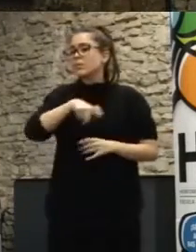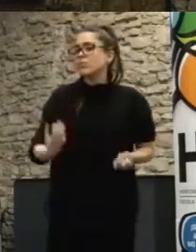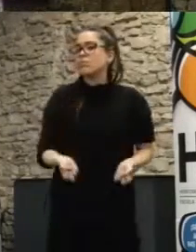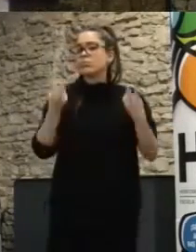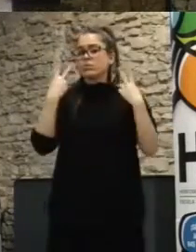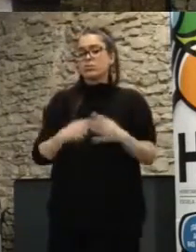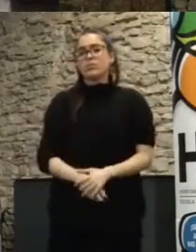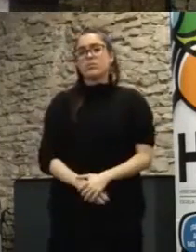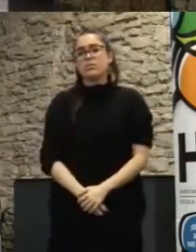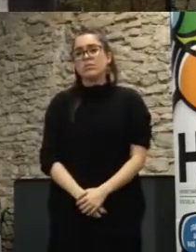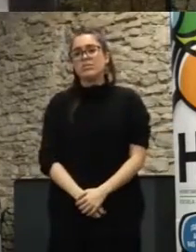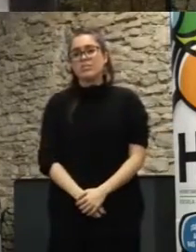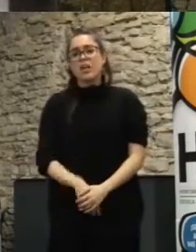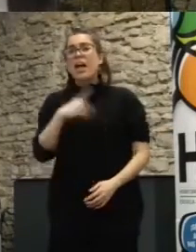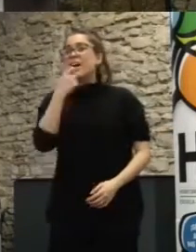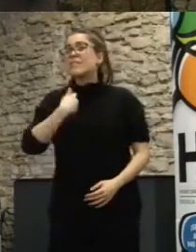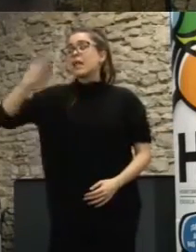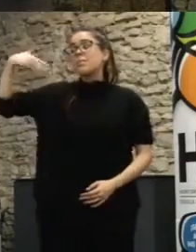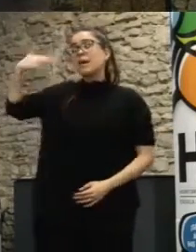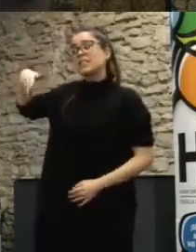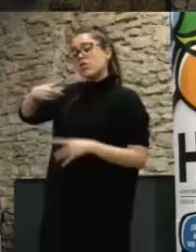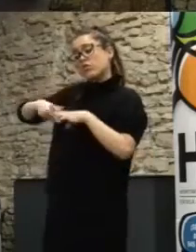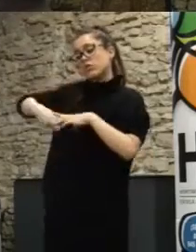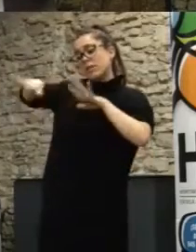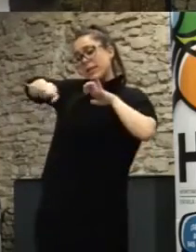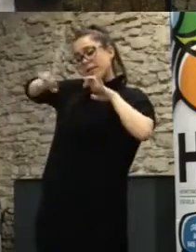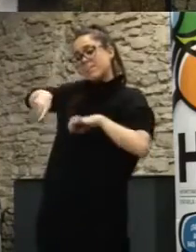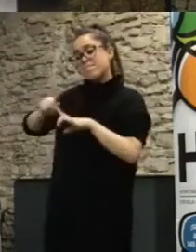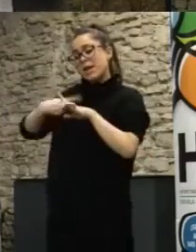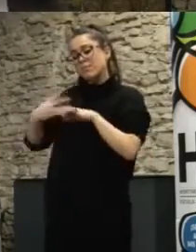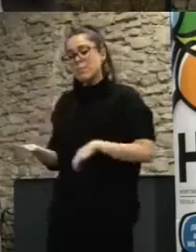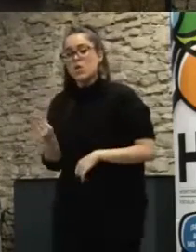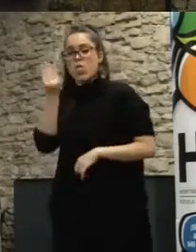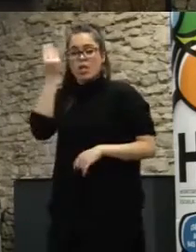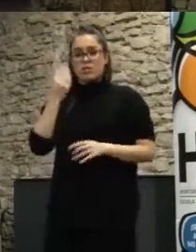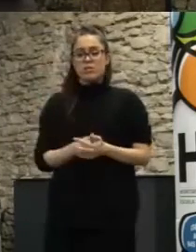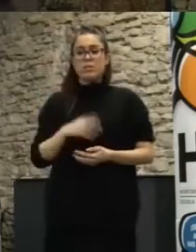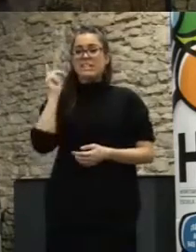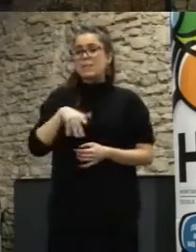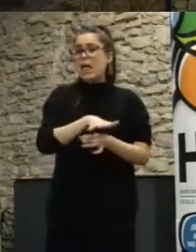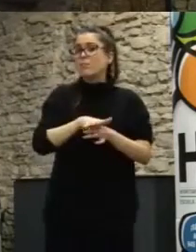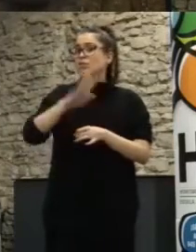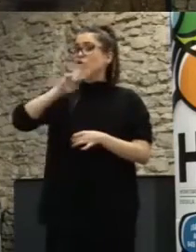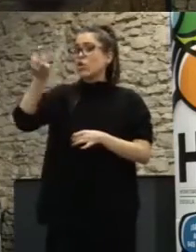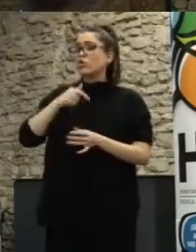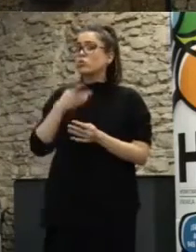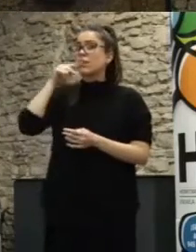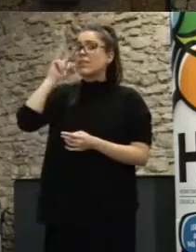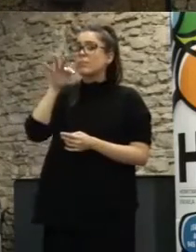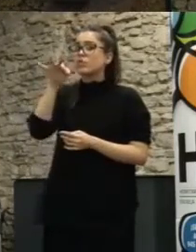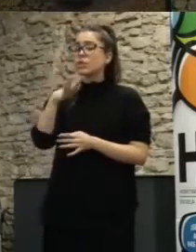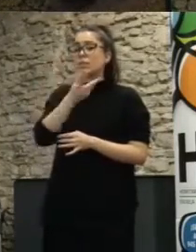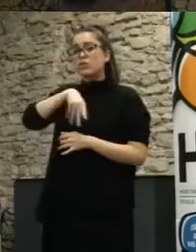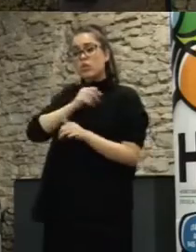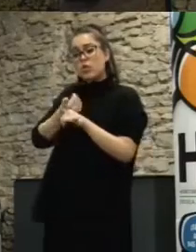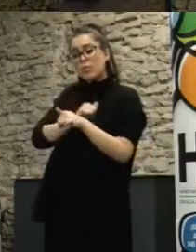hay que aprender del pasado y mejorar y hay que aprender de lo que se está haciendo bien en otros ámbitos para no cometer